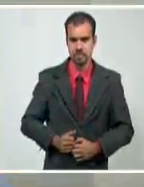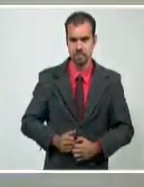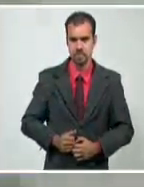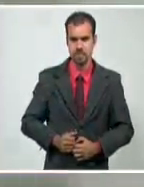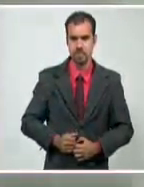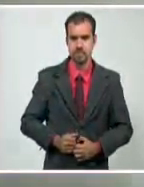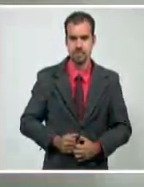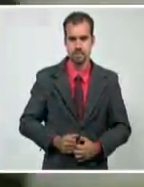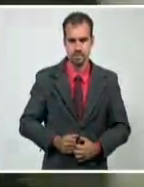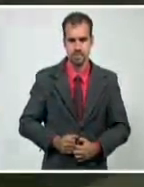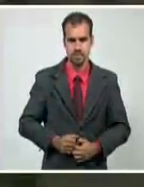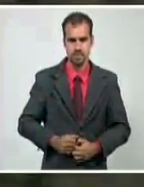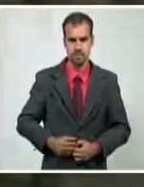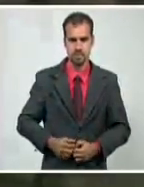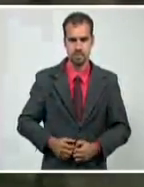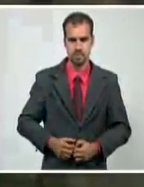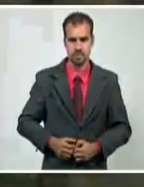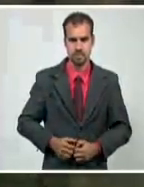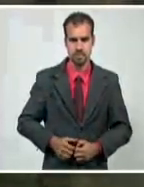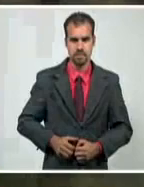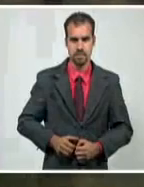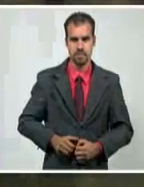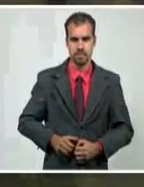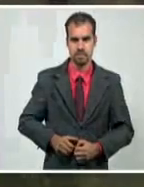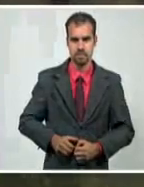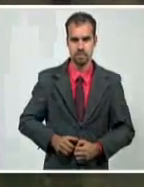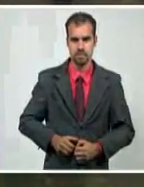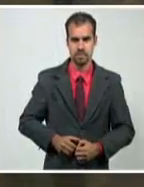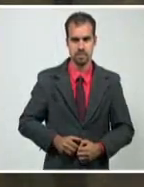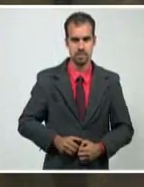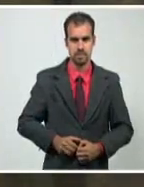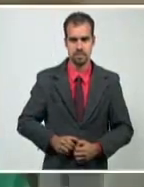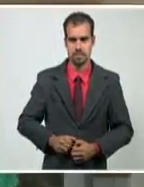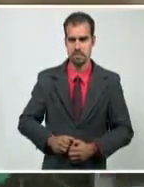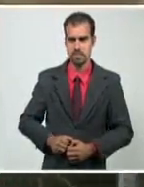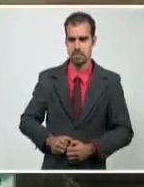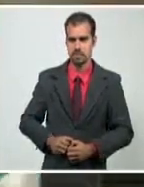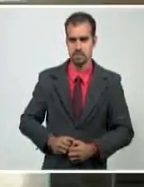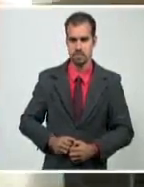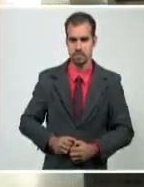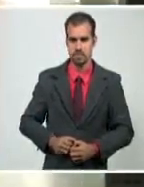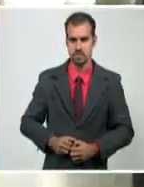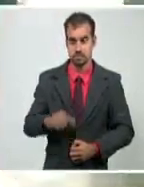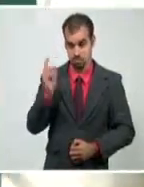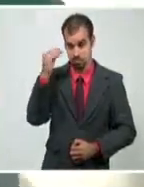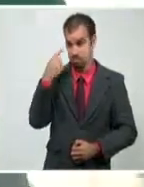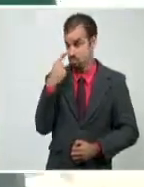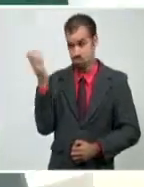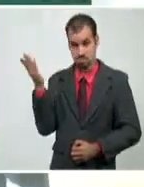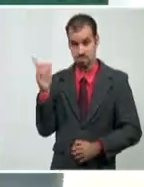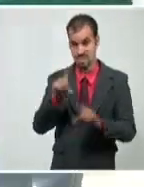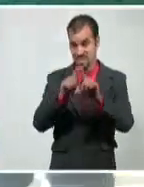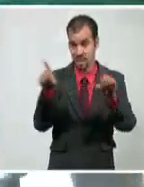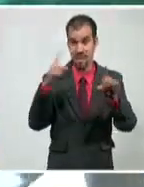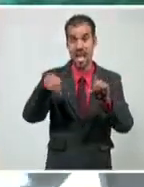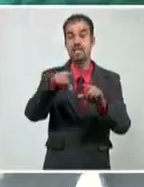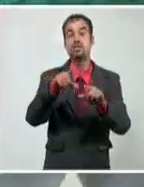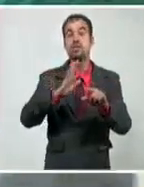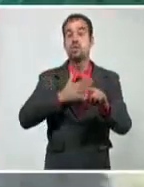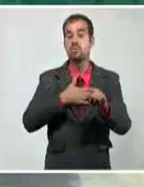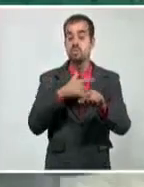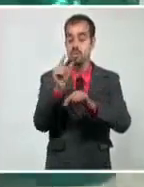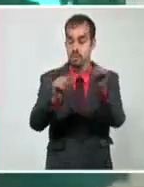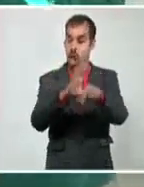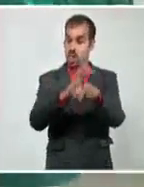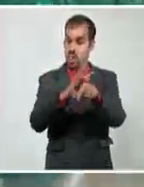Bien, entonces, gracias Rocío. Rocío López, zona roja del hospital. Veo que se cumplen las medidas para que